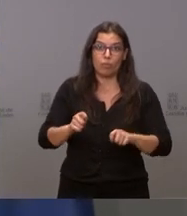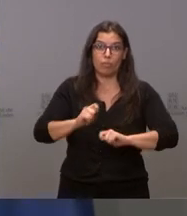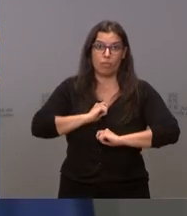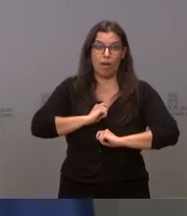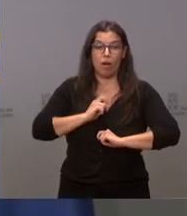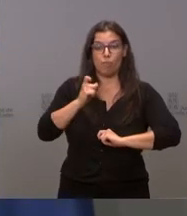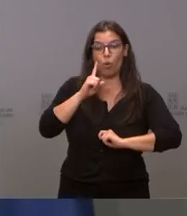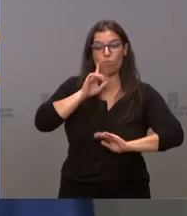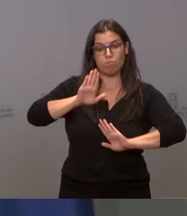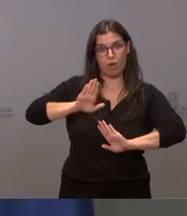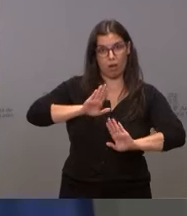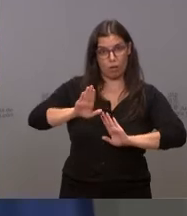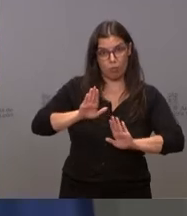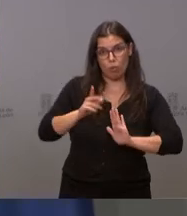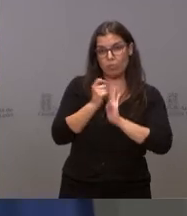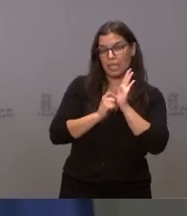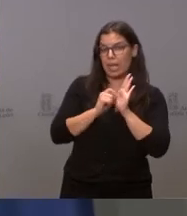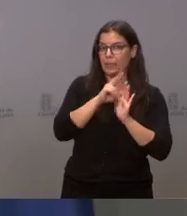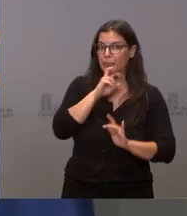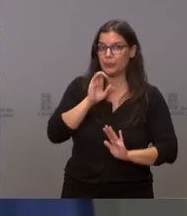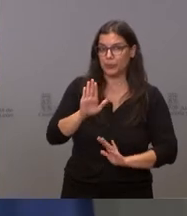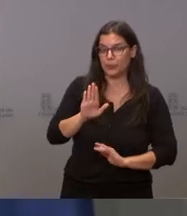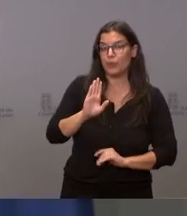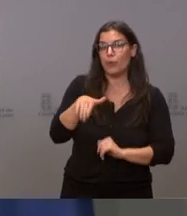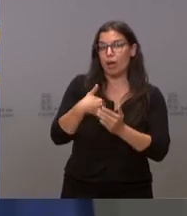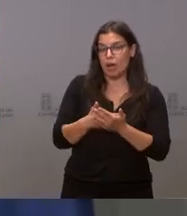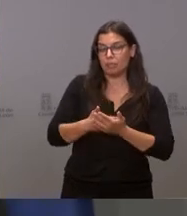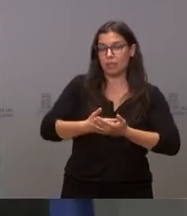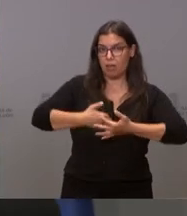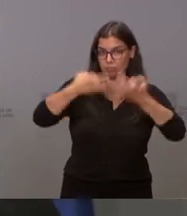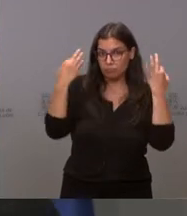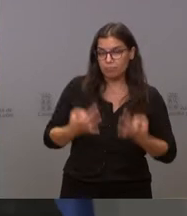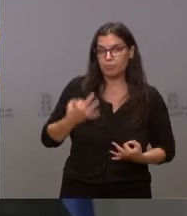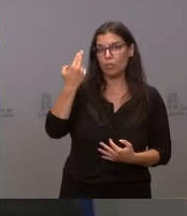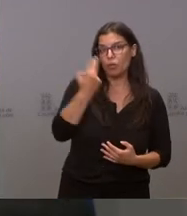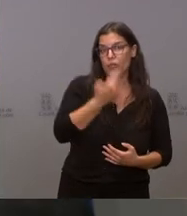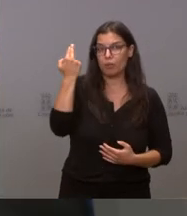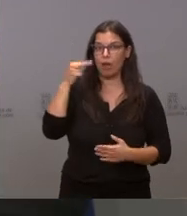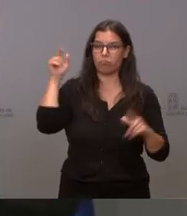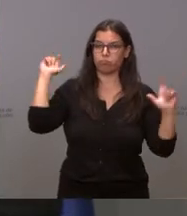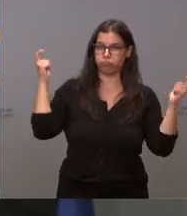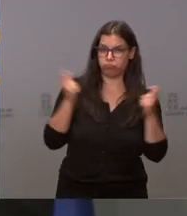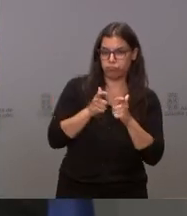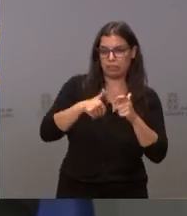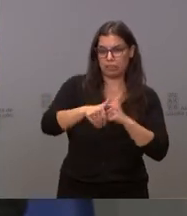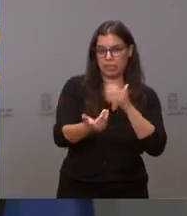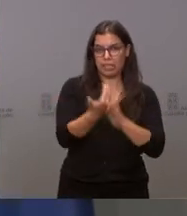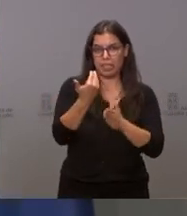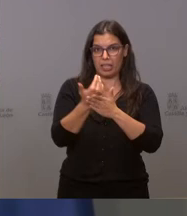la precaución y las medidas, a la espera de poder confirmar un descenso en los próximos días